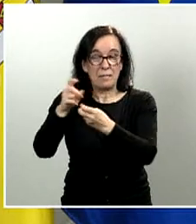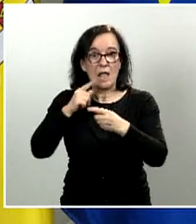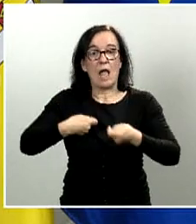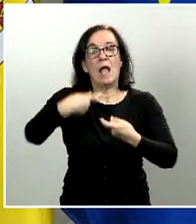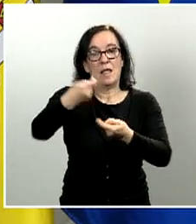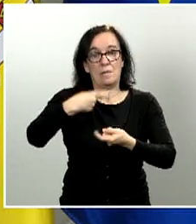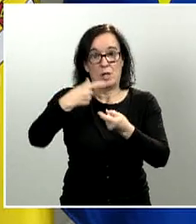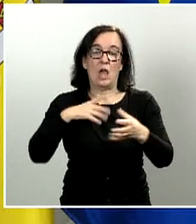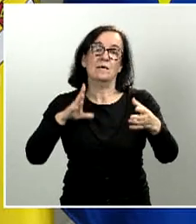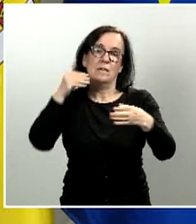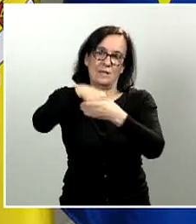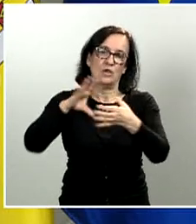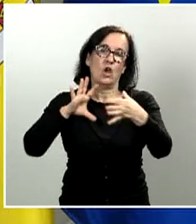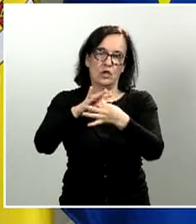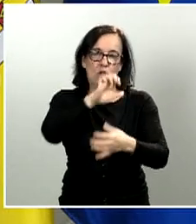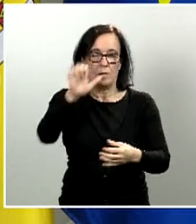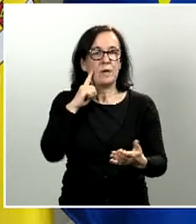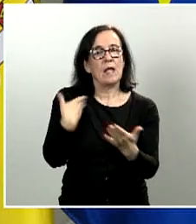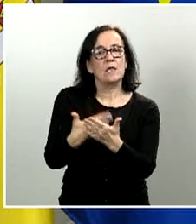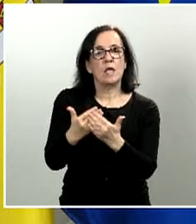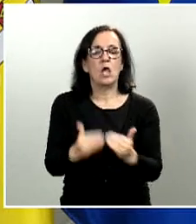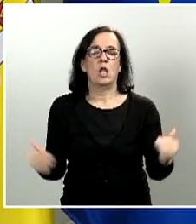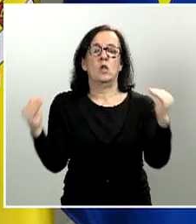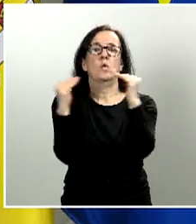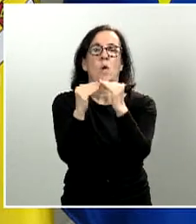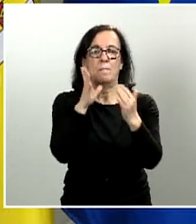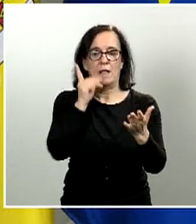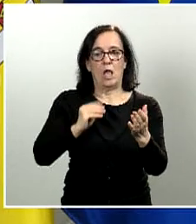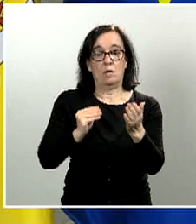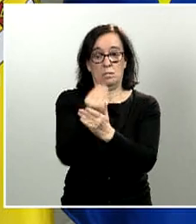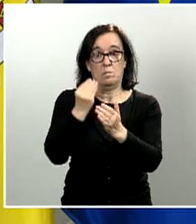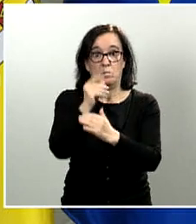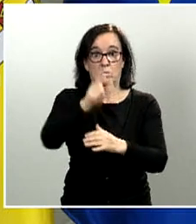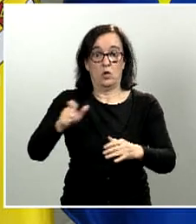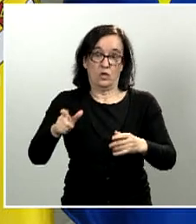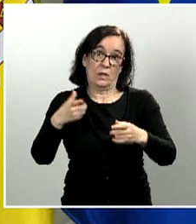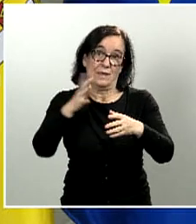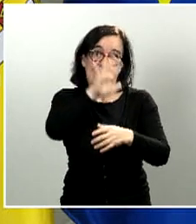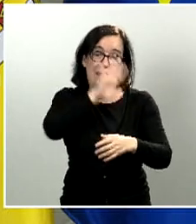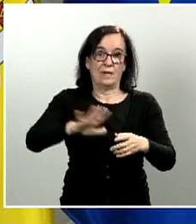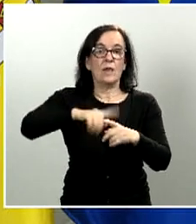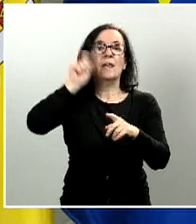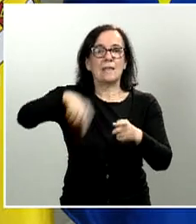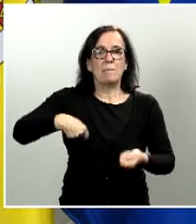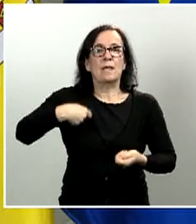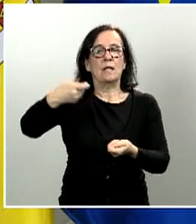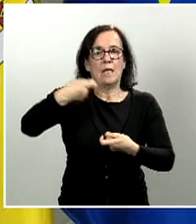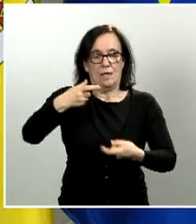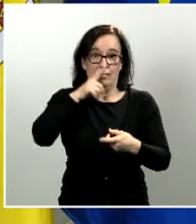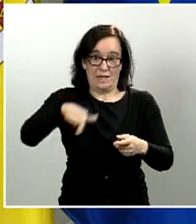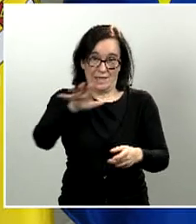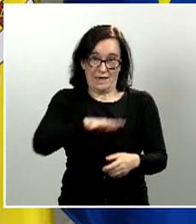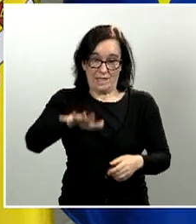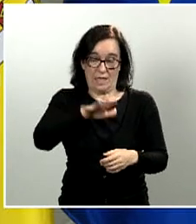Europea. Así se garantiza la igualdad de trato para los productores nacionales y los productos importados en este ámbito, lo cual